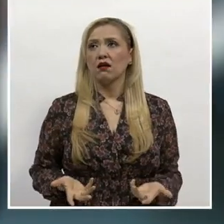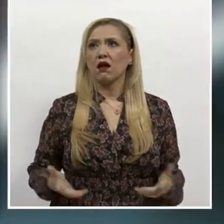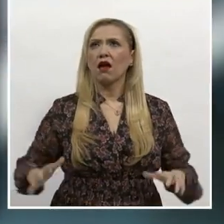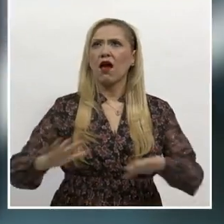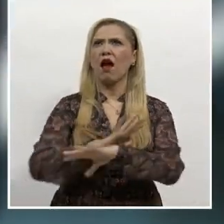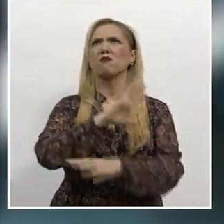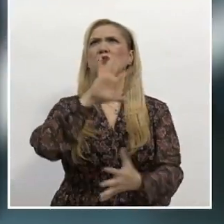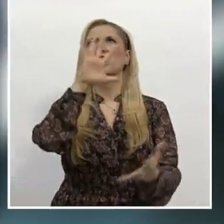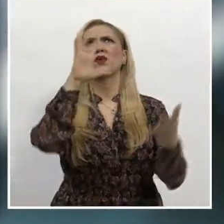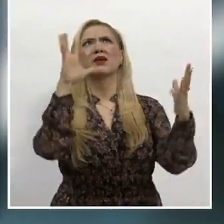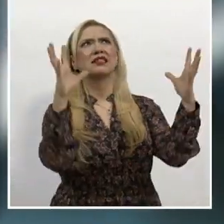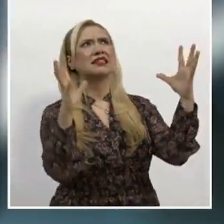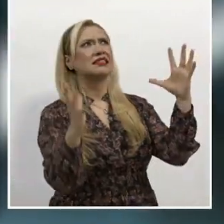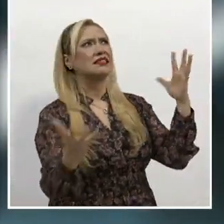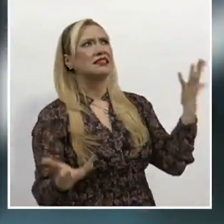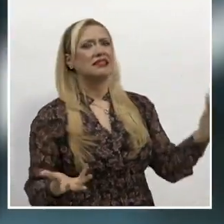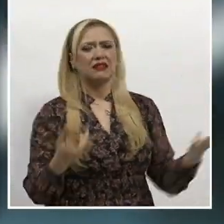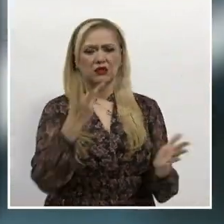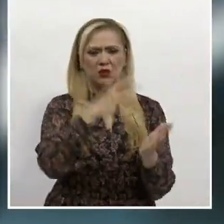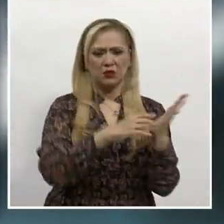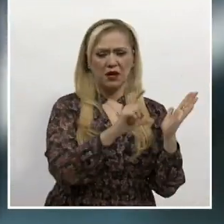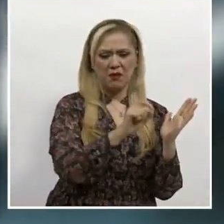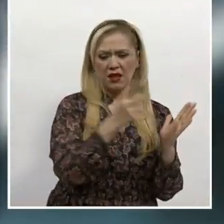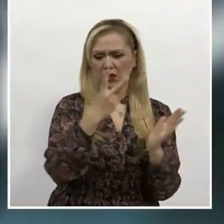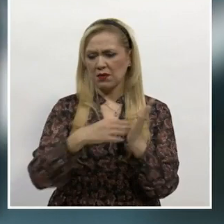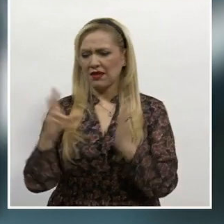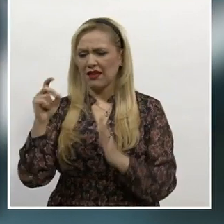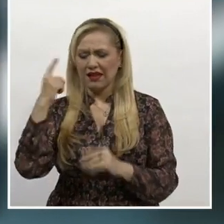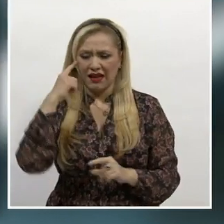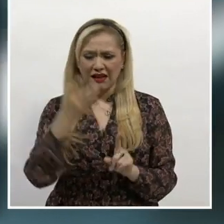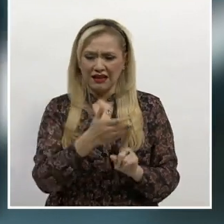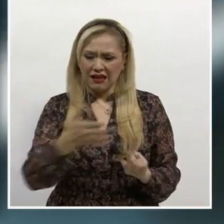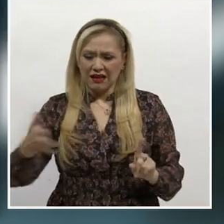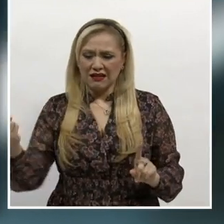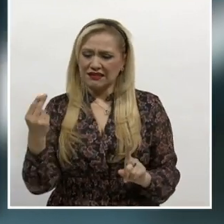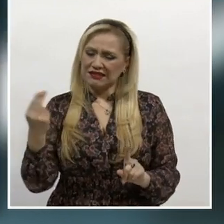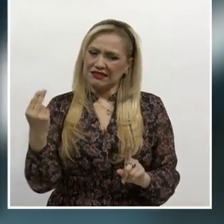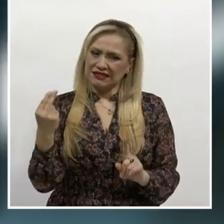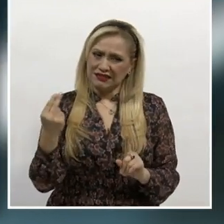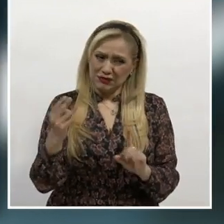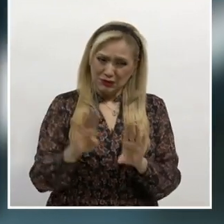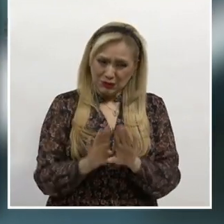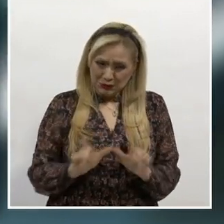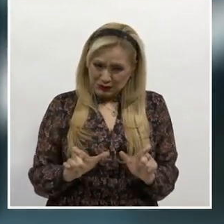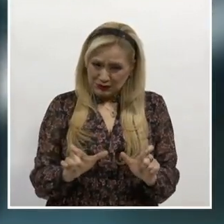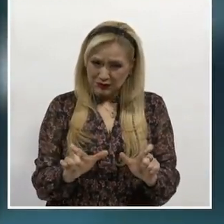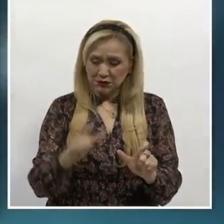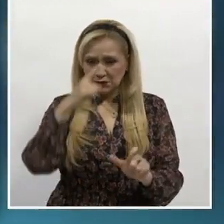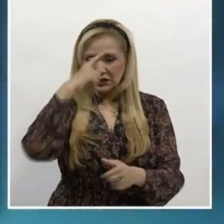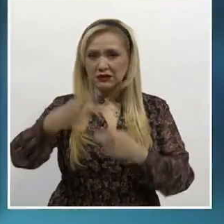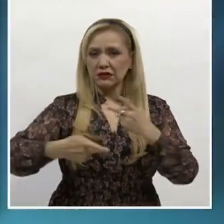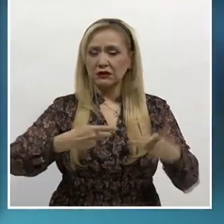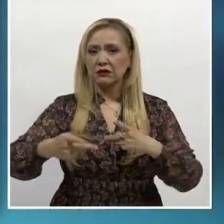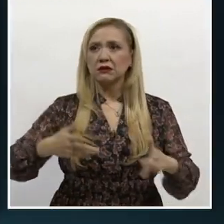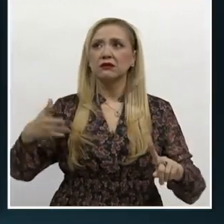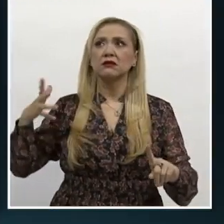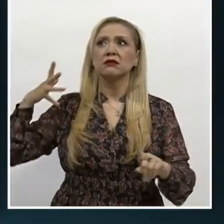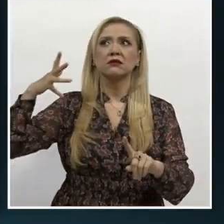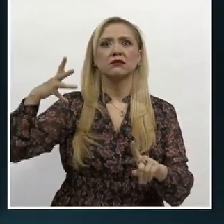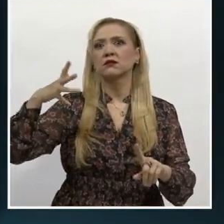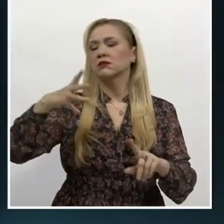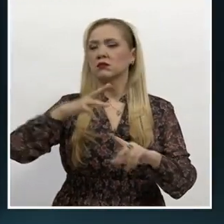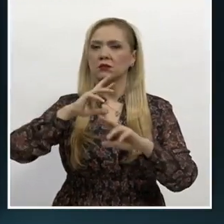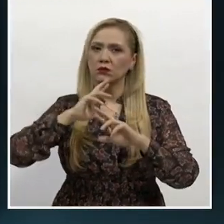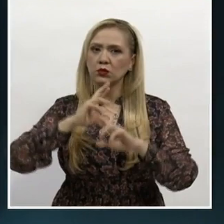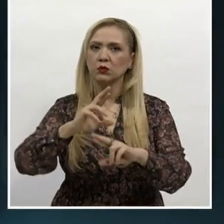climático como objetivo de la Agenda 2030 requiere de esfuerzos para mejorar la capacidad de las personas para prepararse, responder y